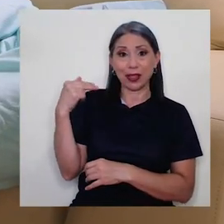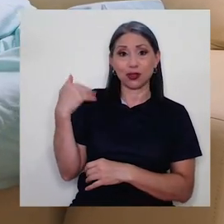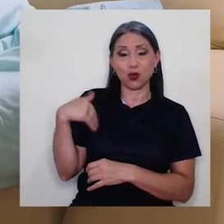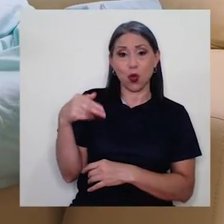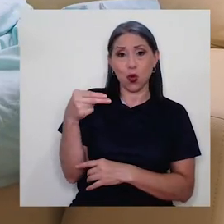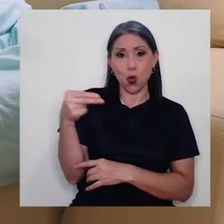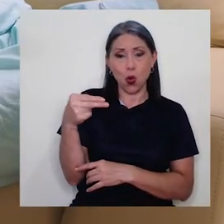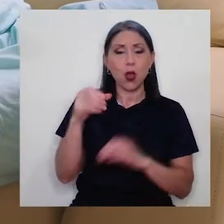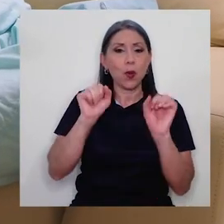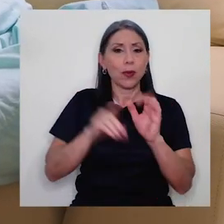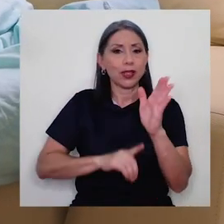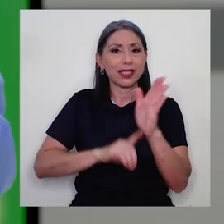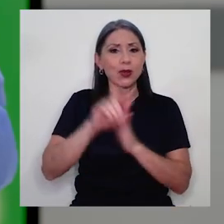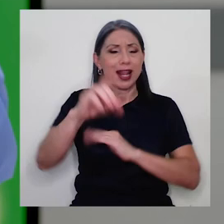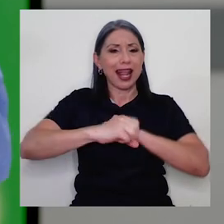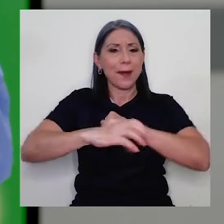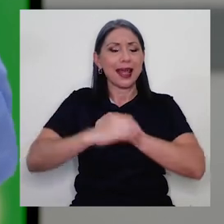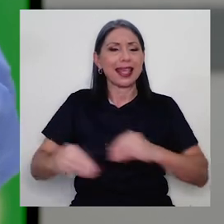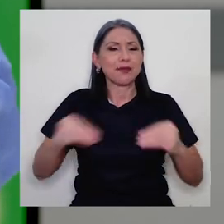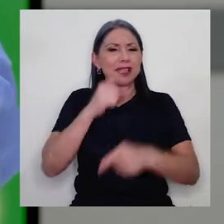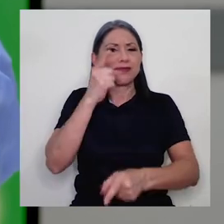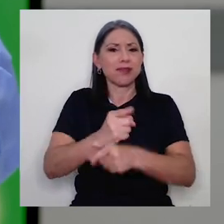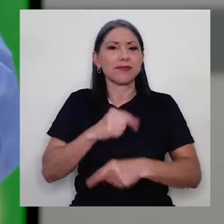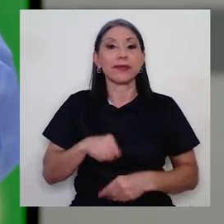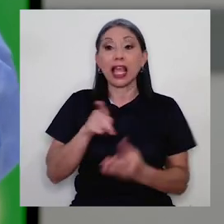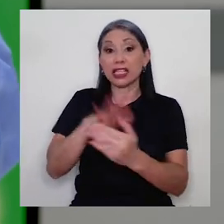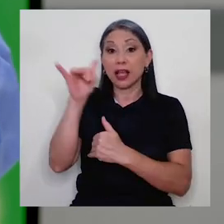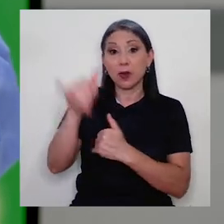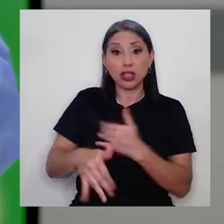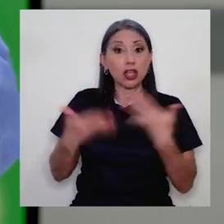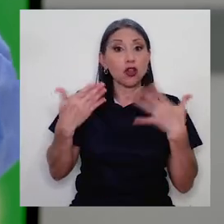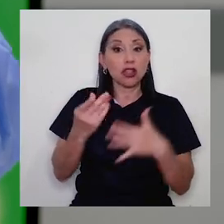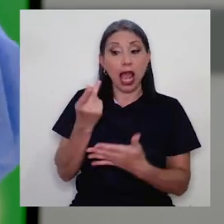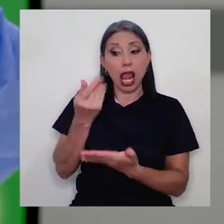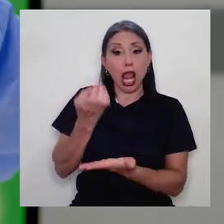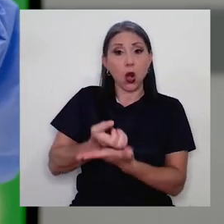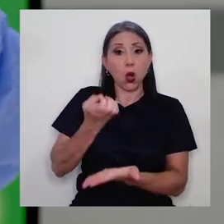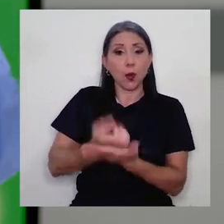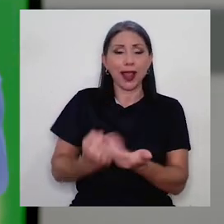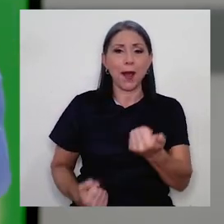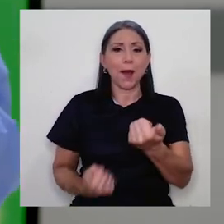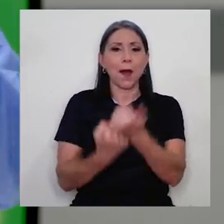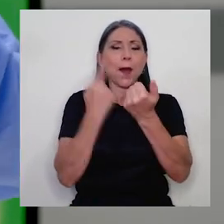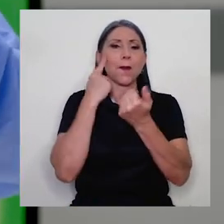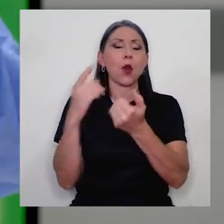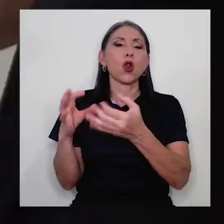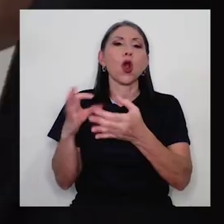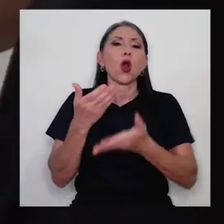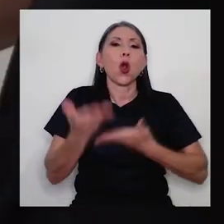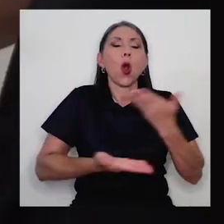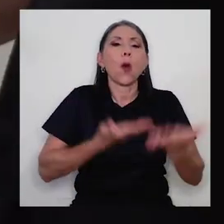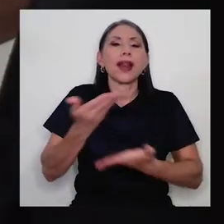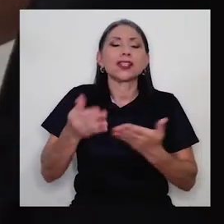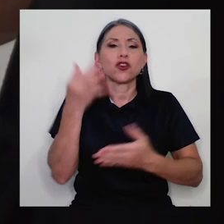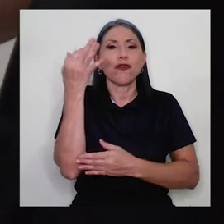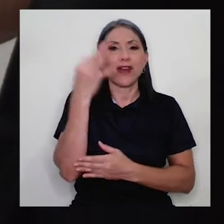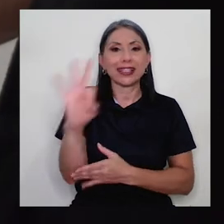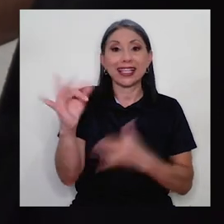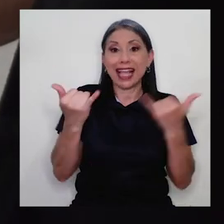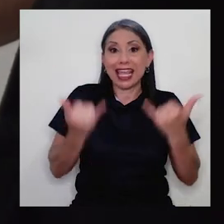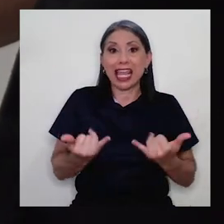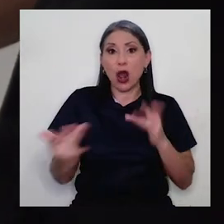más efectivas. El proyecto ha sido apoyado económicamente por la cooperación francesa y se está en